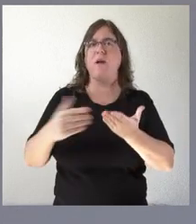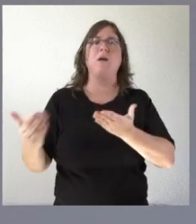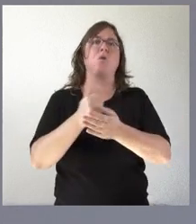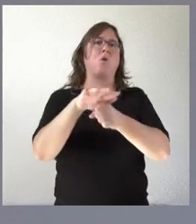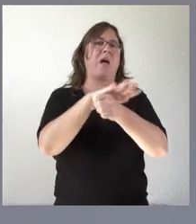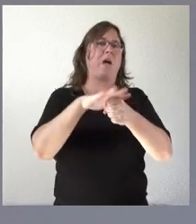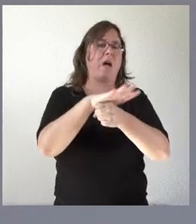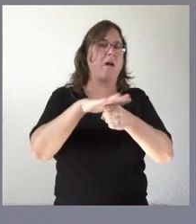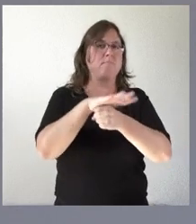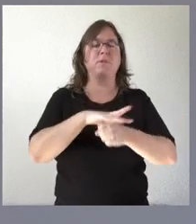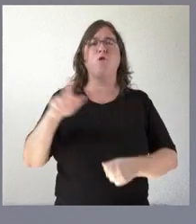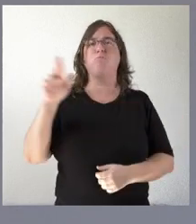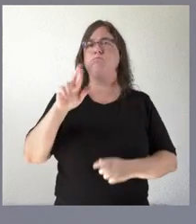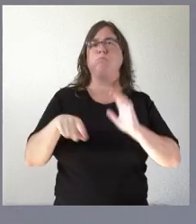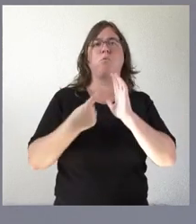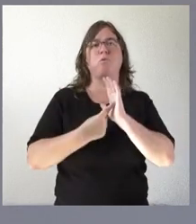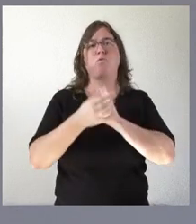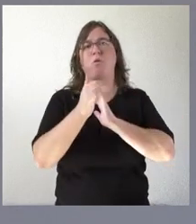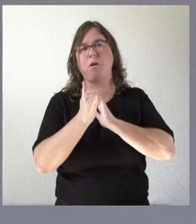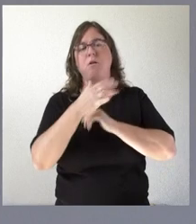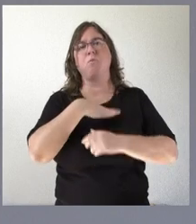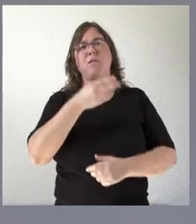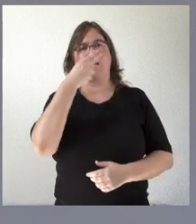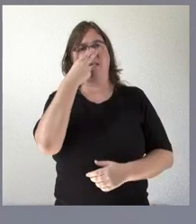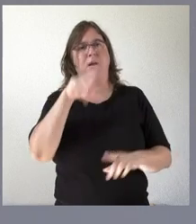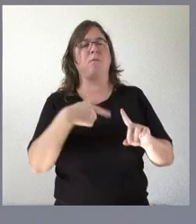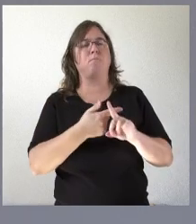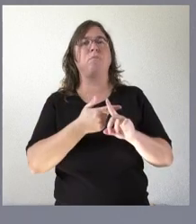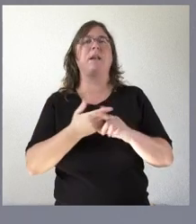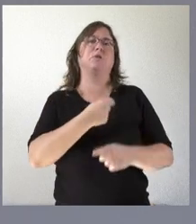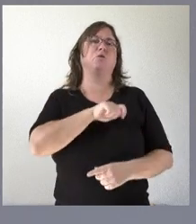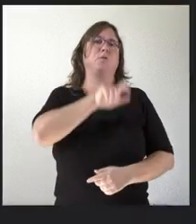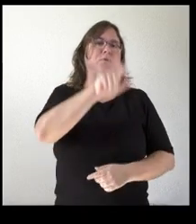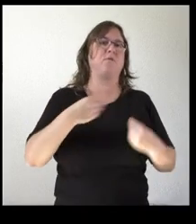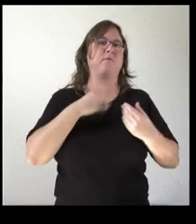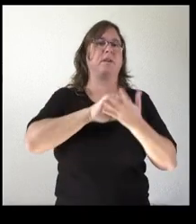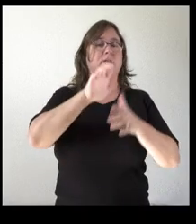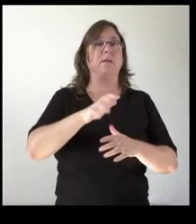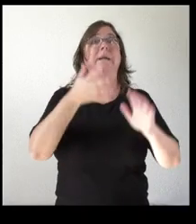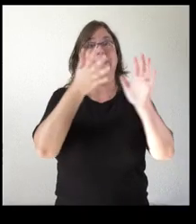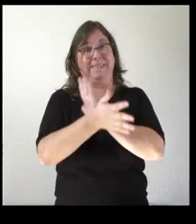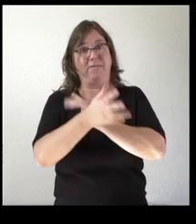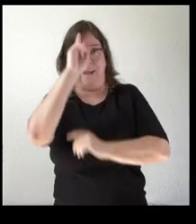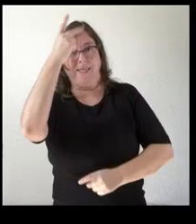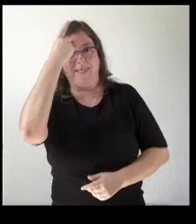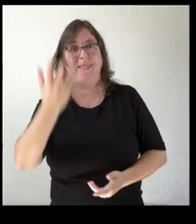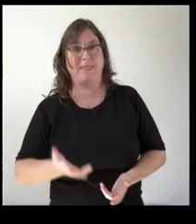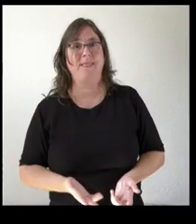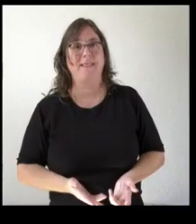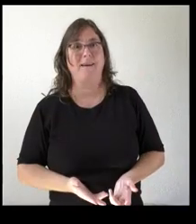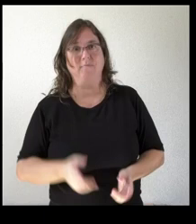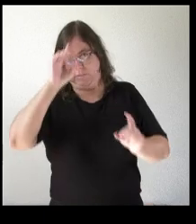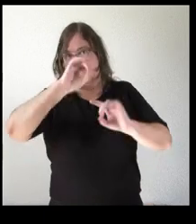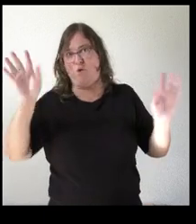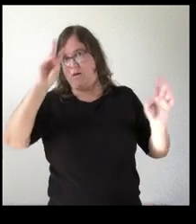regulatorios en esta materia que puedan interesar al conjunto de los ciudadanos de nuestra comunidad autónoma pero entonces sí que han cambiado de idea claro